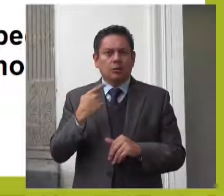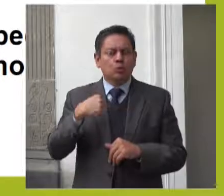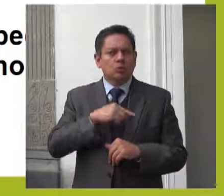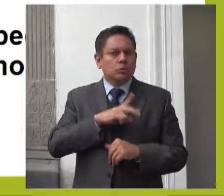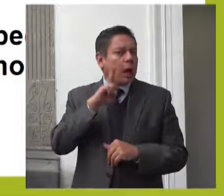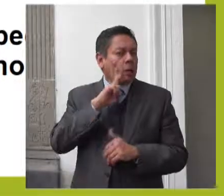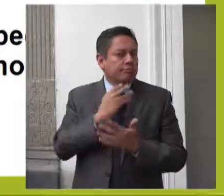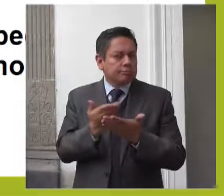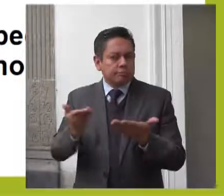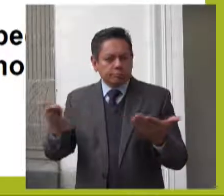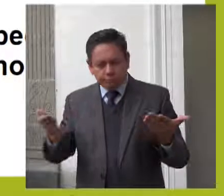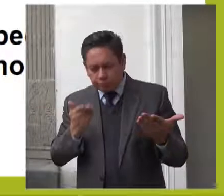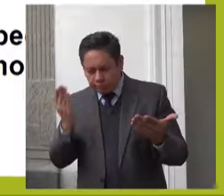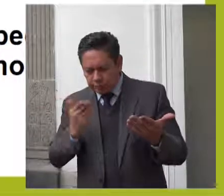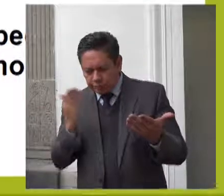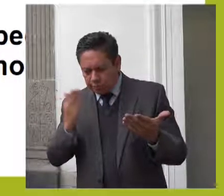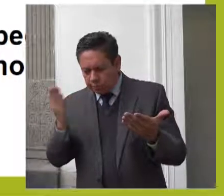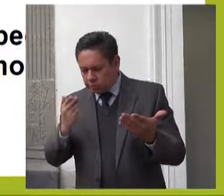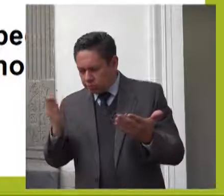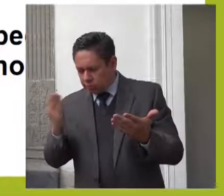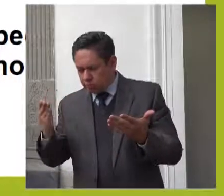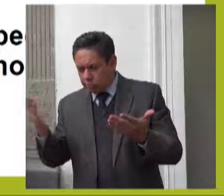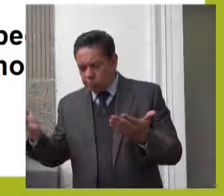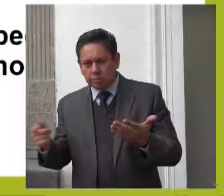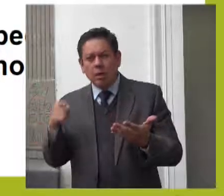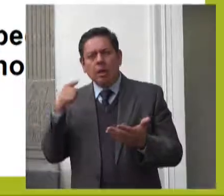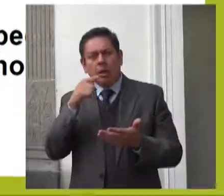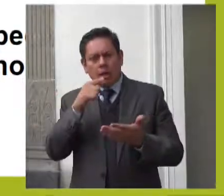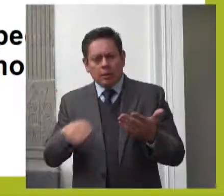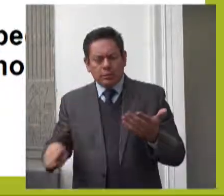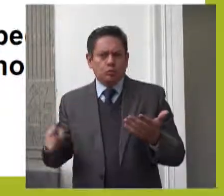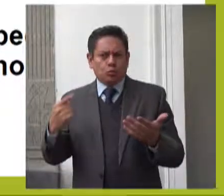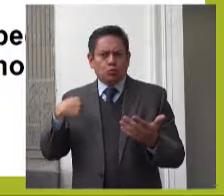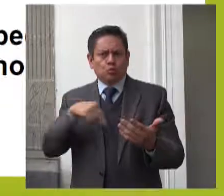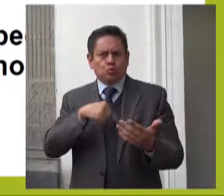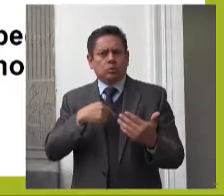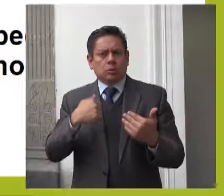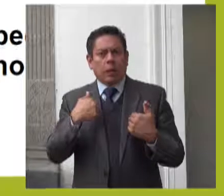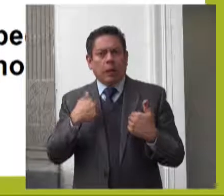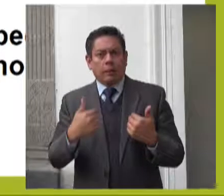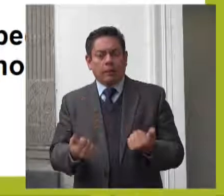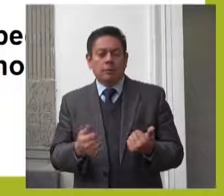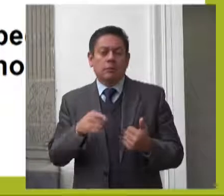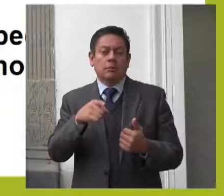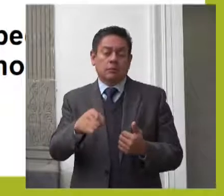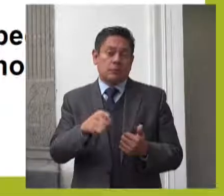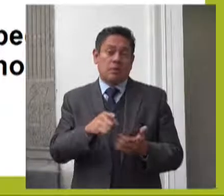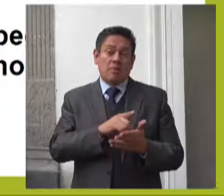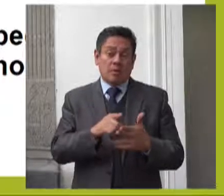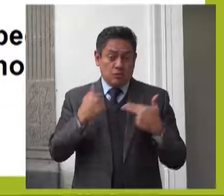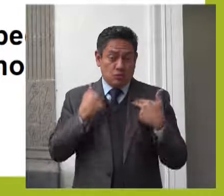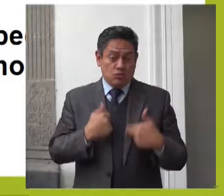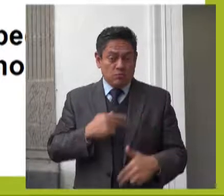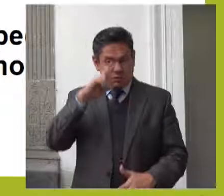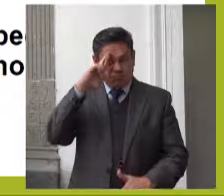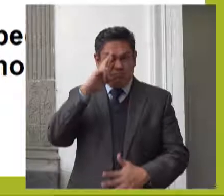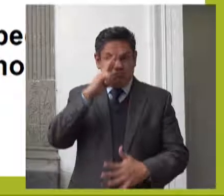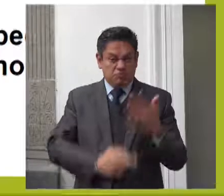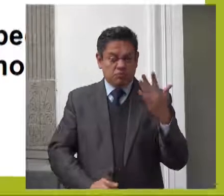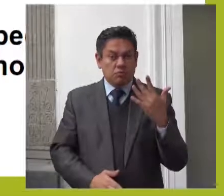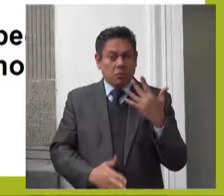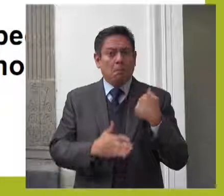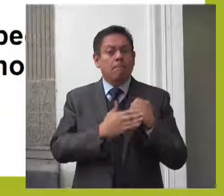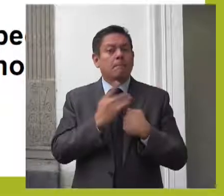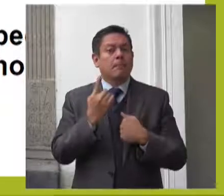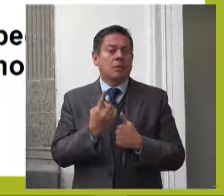contenidas en el expediente de queja, se evidenciaron violaciones a derechos humanos por los actos